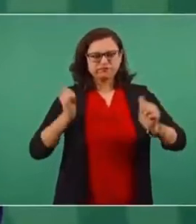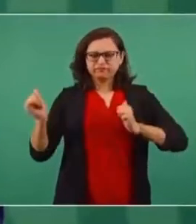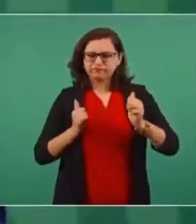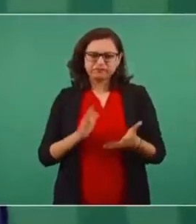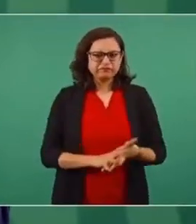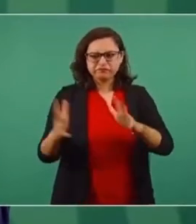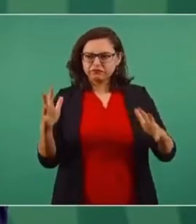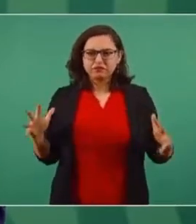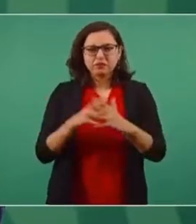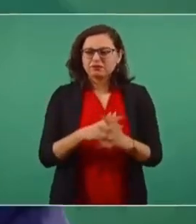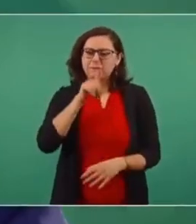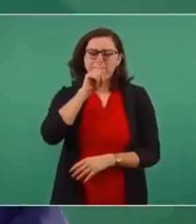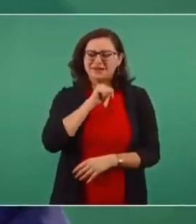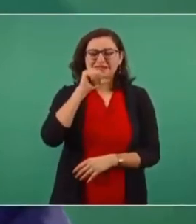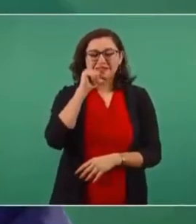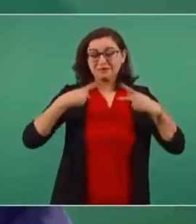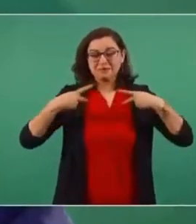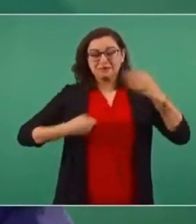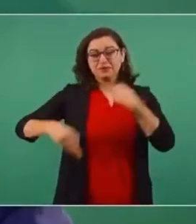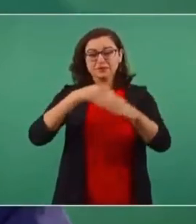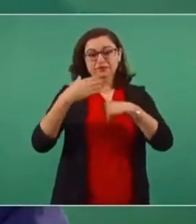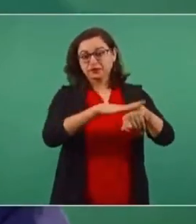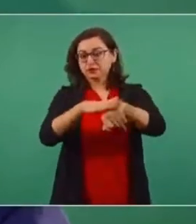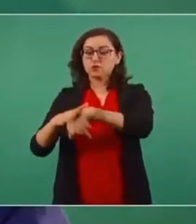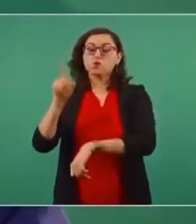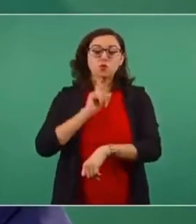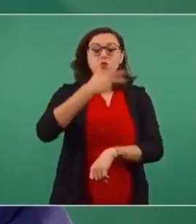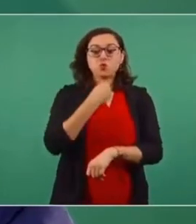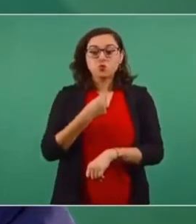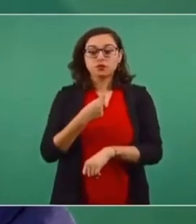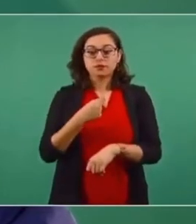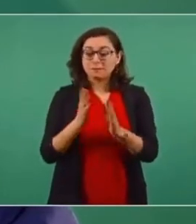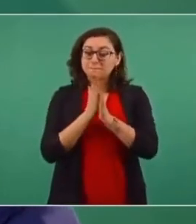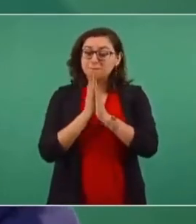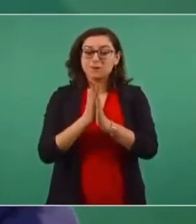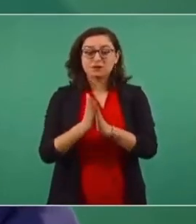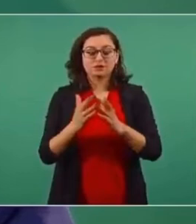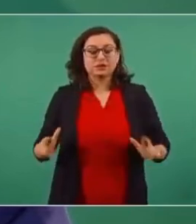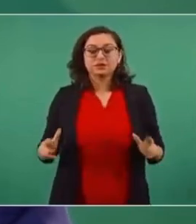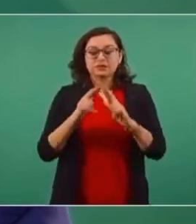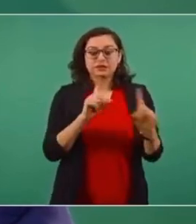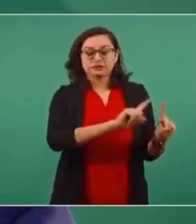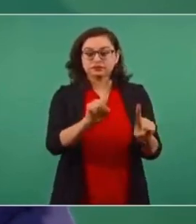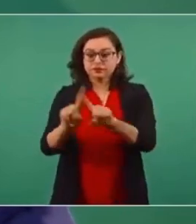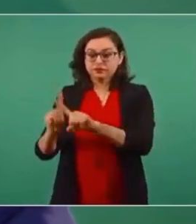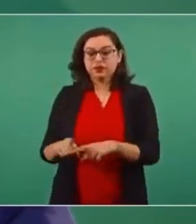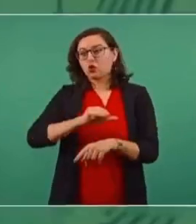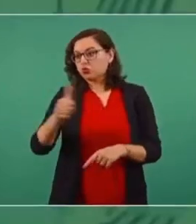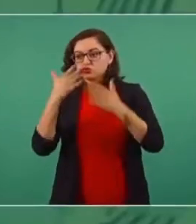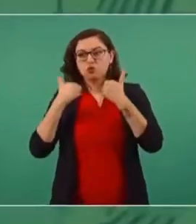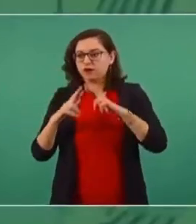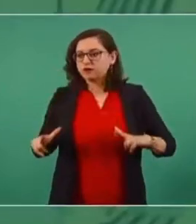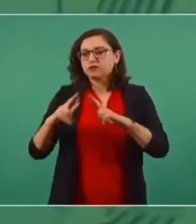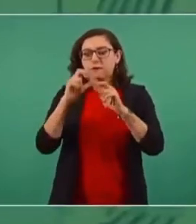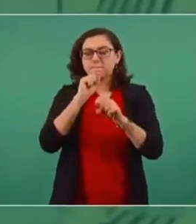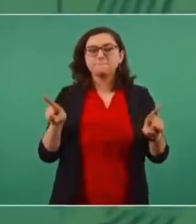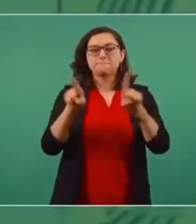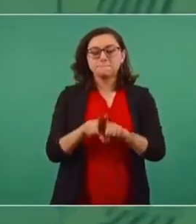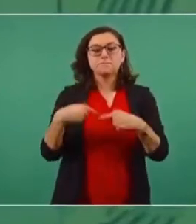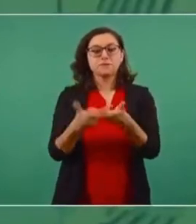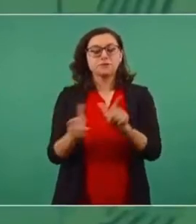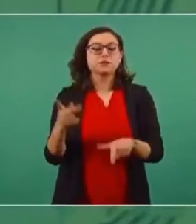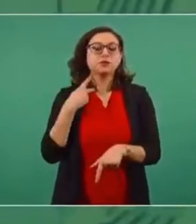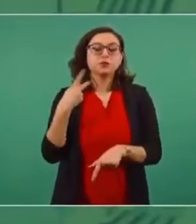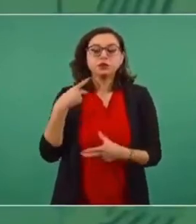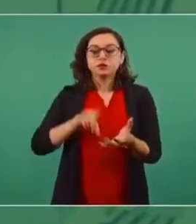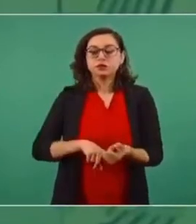Es un llamado a todos los mexicanos, a todos, mujeres y hombres, de todas las religiones, a los libres pensadores, a los militantes de los